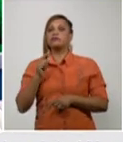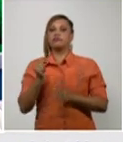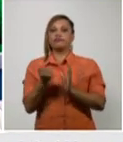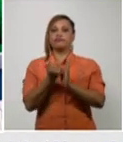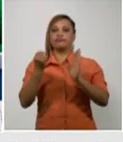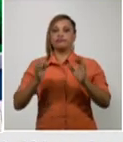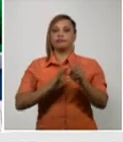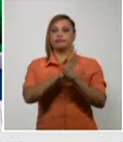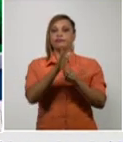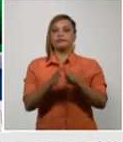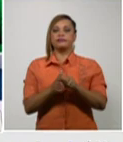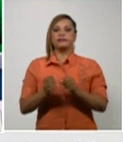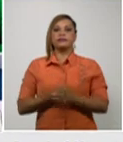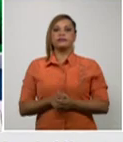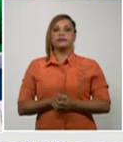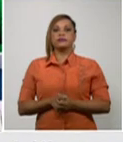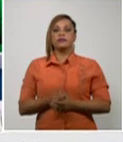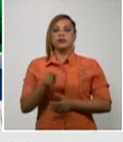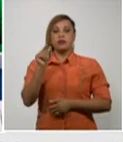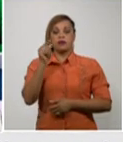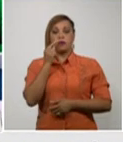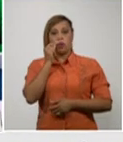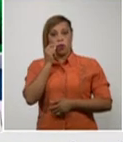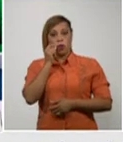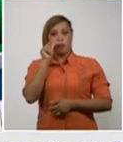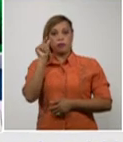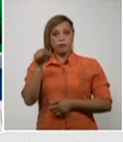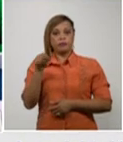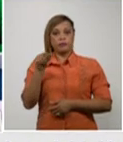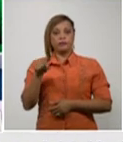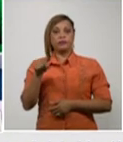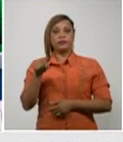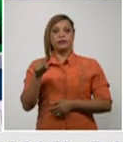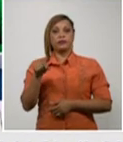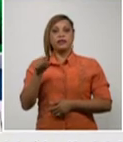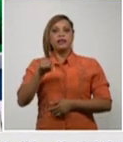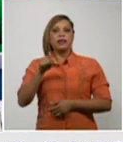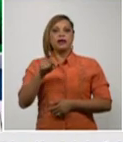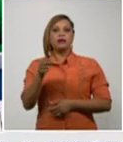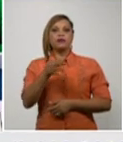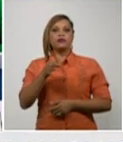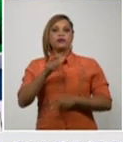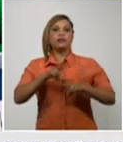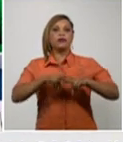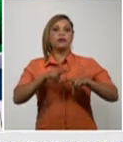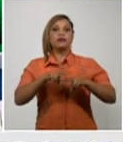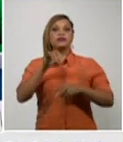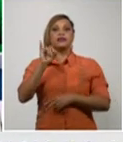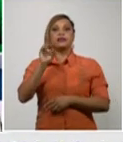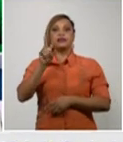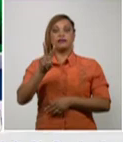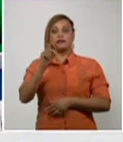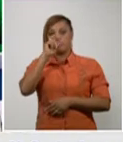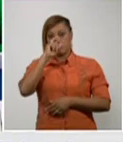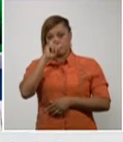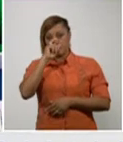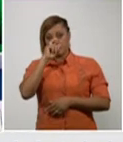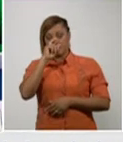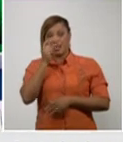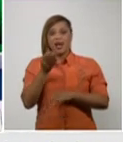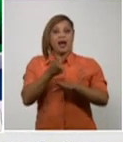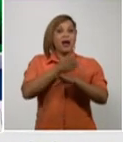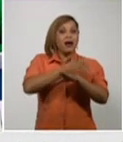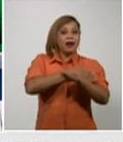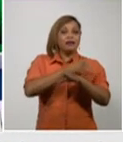Un paciente masculino de aquí del municipio de La Liza, en La Habana, de 62 años, con antecedentes de ser